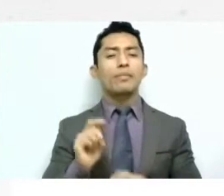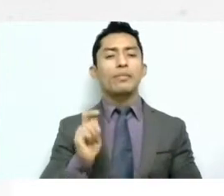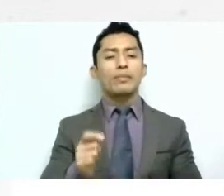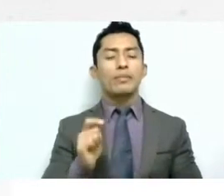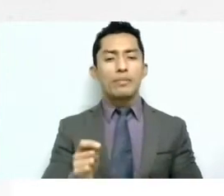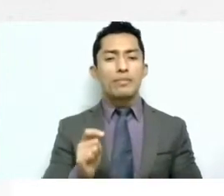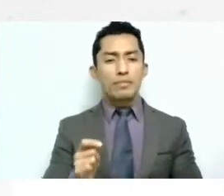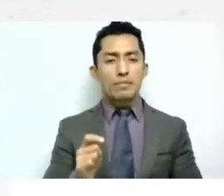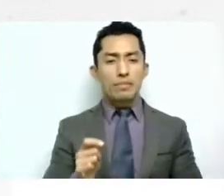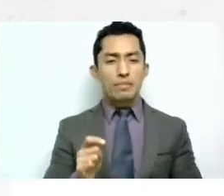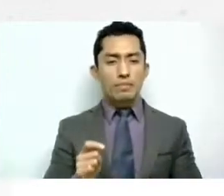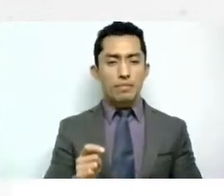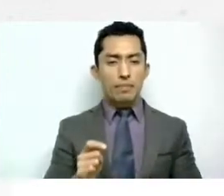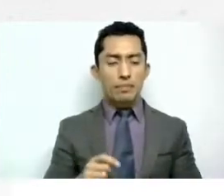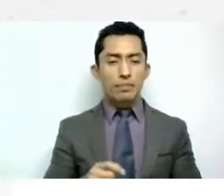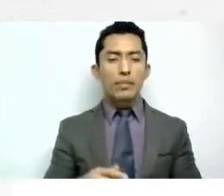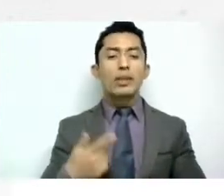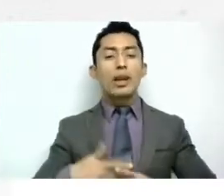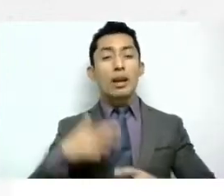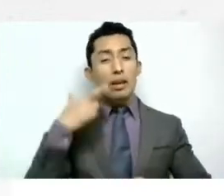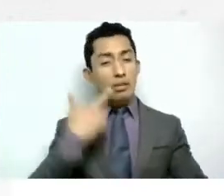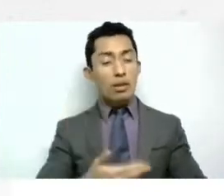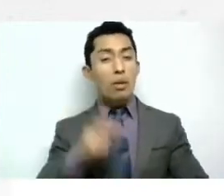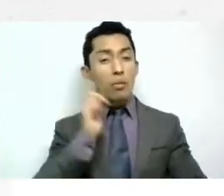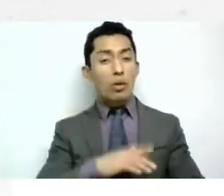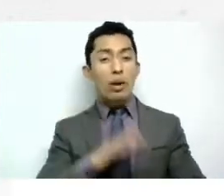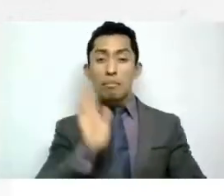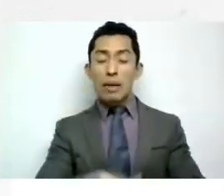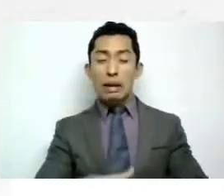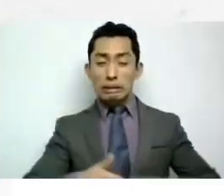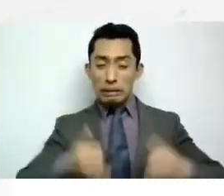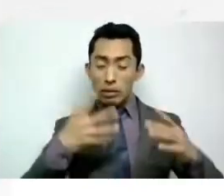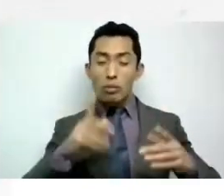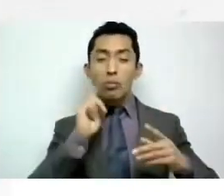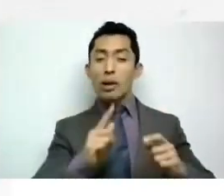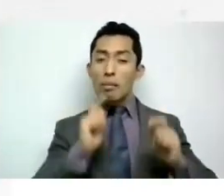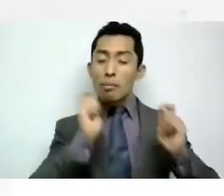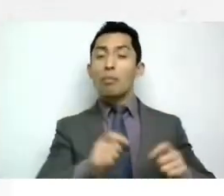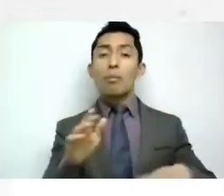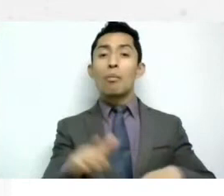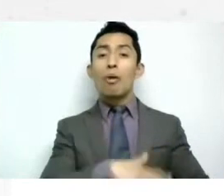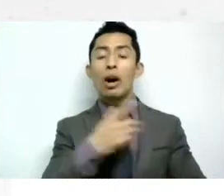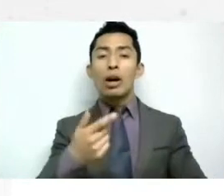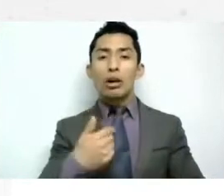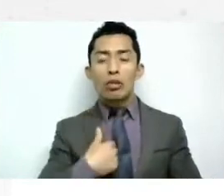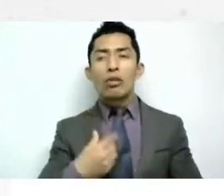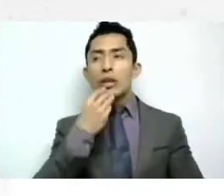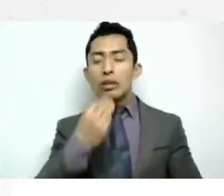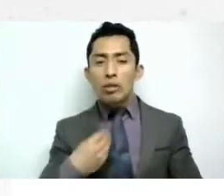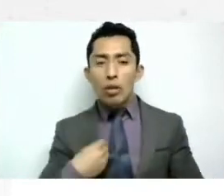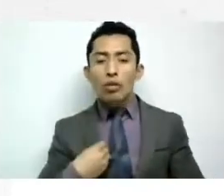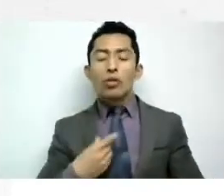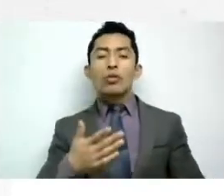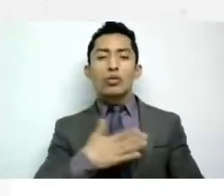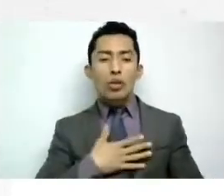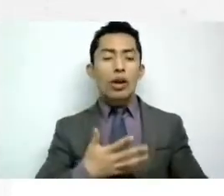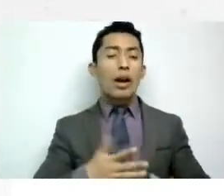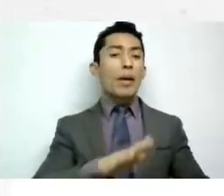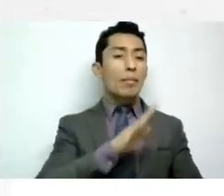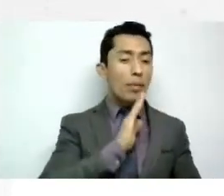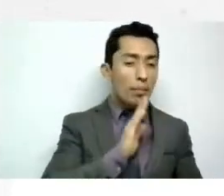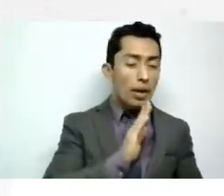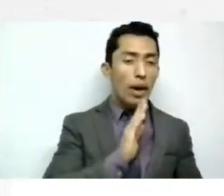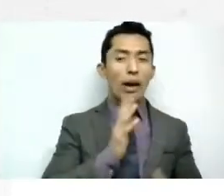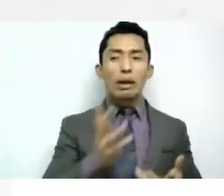la carga es más hacia la mujer ¿por qué? porque nos tenemos que dividir soy también soy madre así que